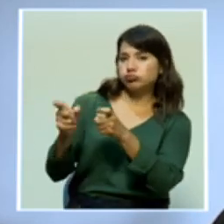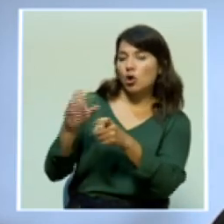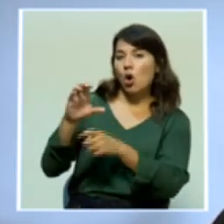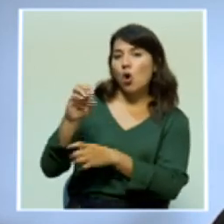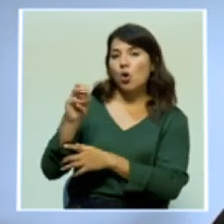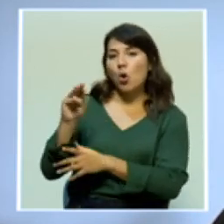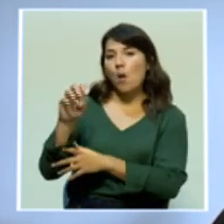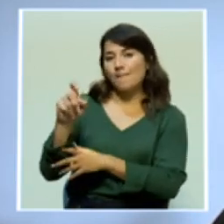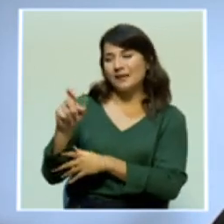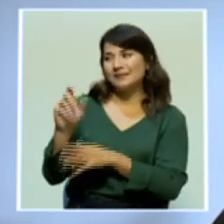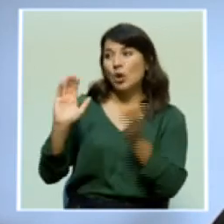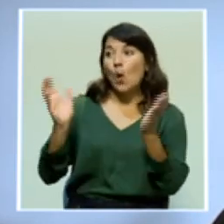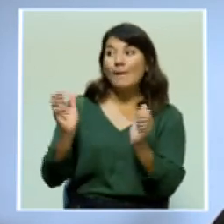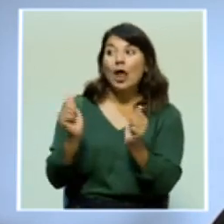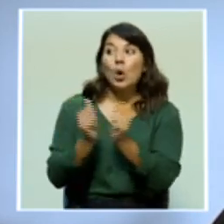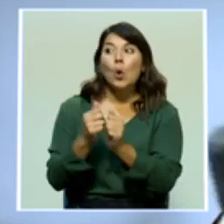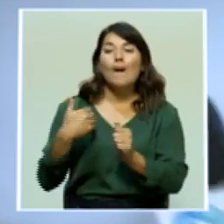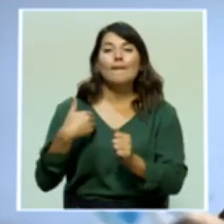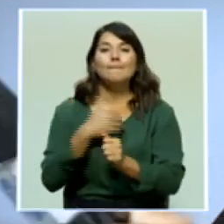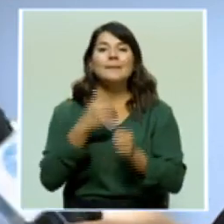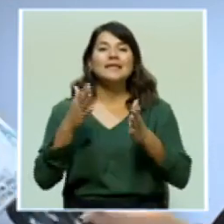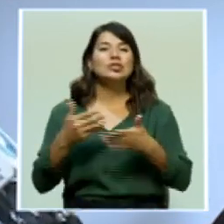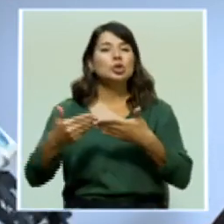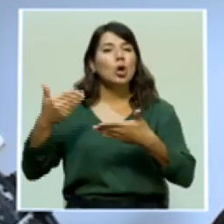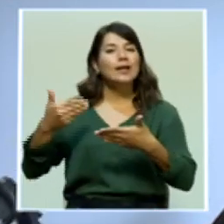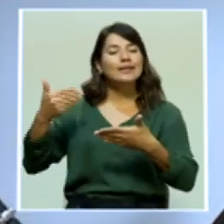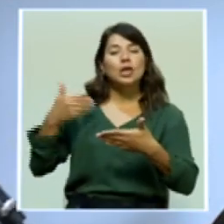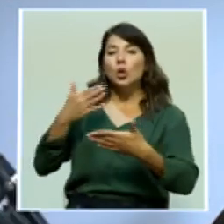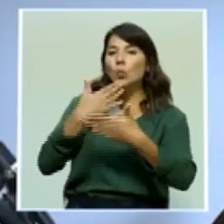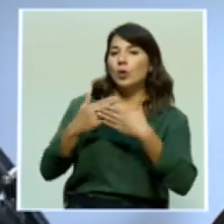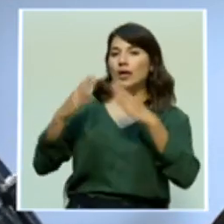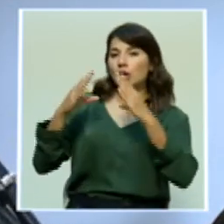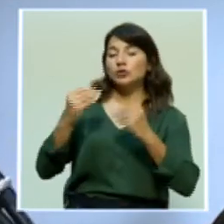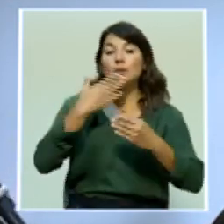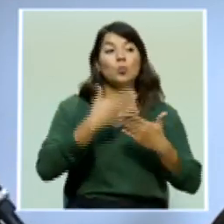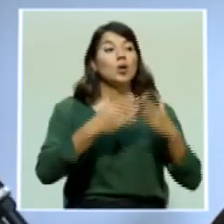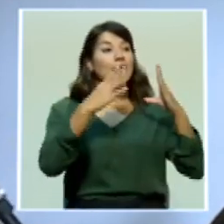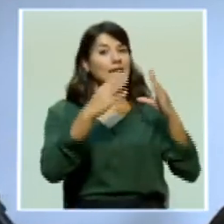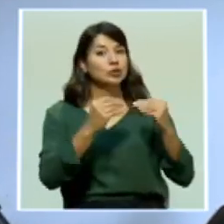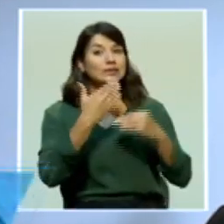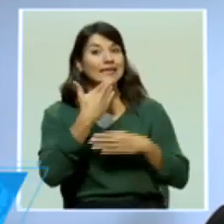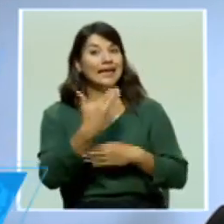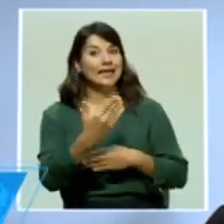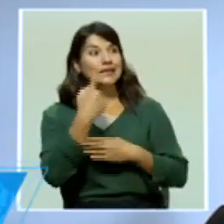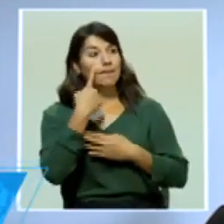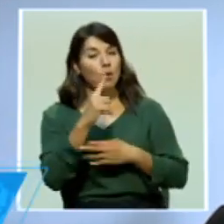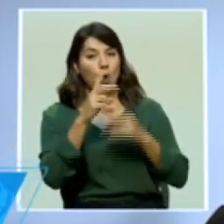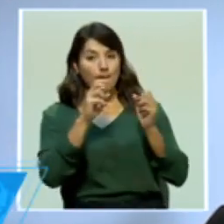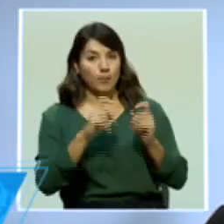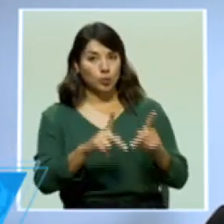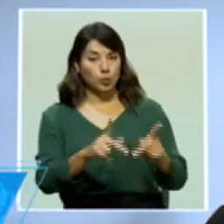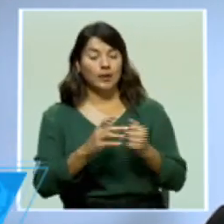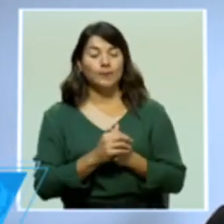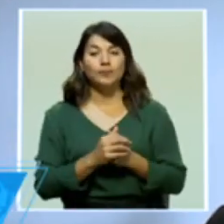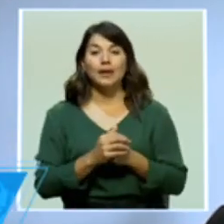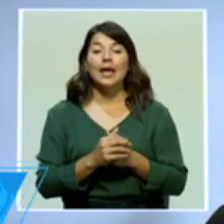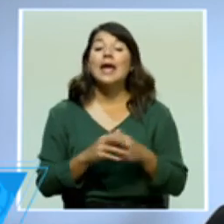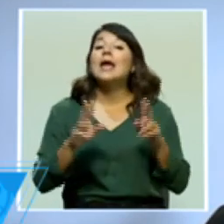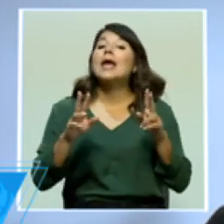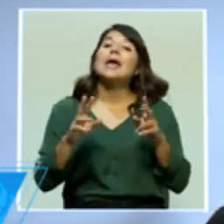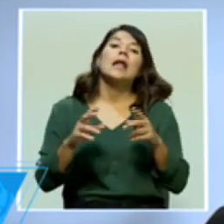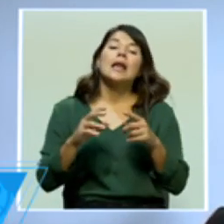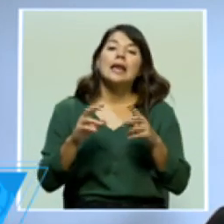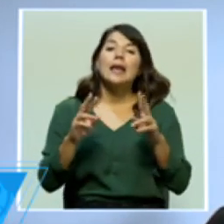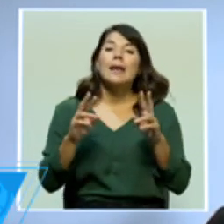esta cartera? Muy buenas noches. Muy buenas noches y muchas gracias por el espacio. El punto principal de diferencia es